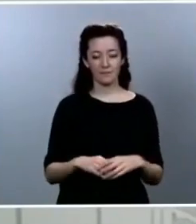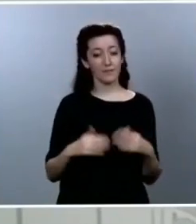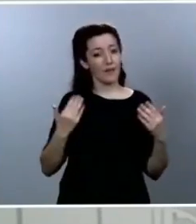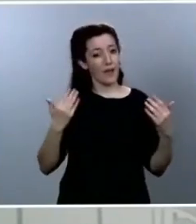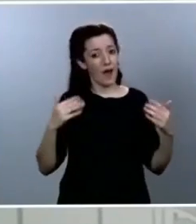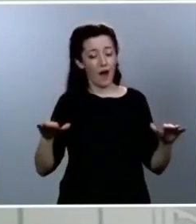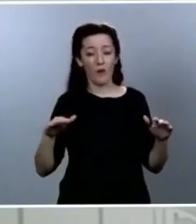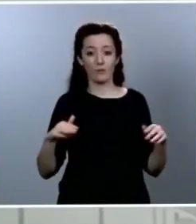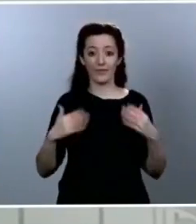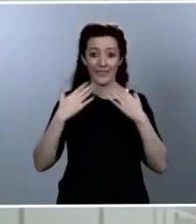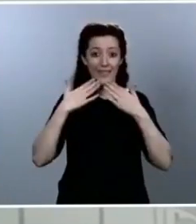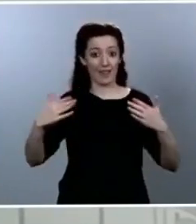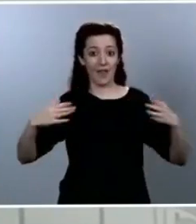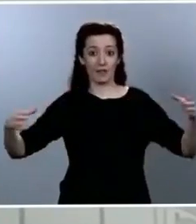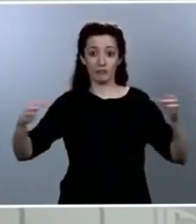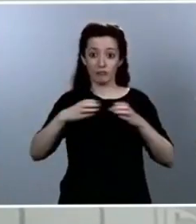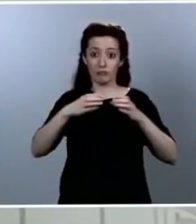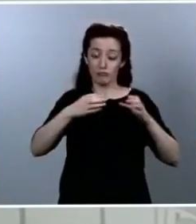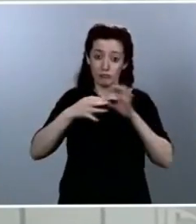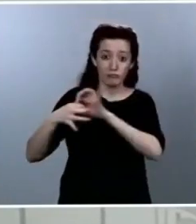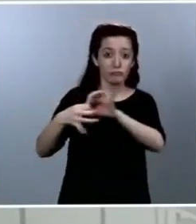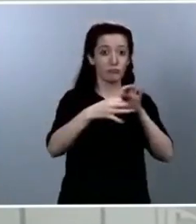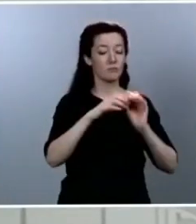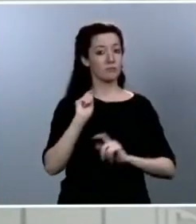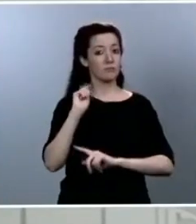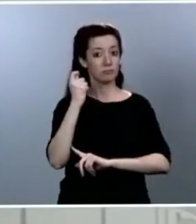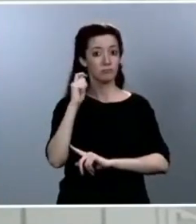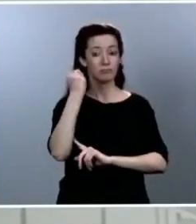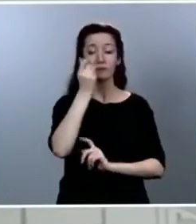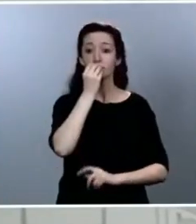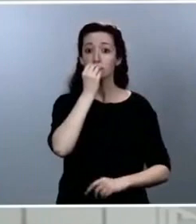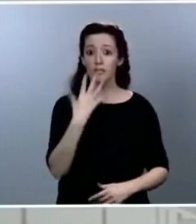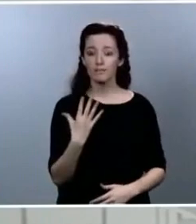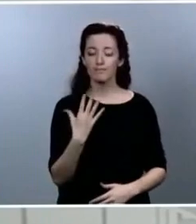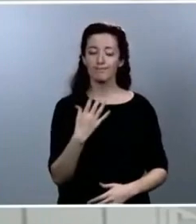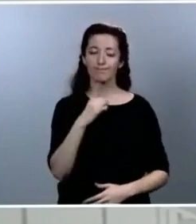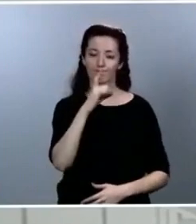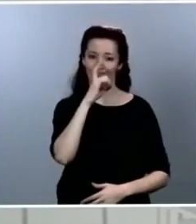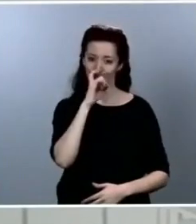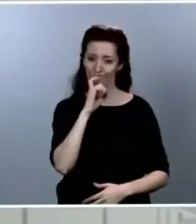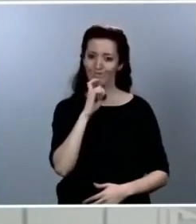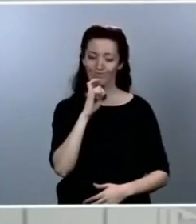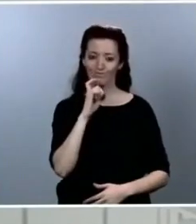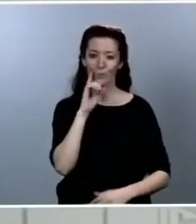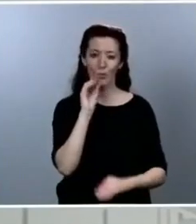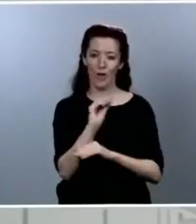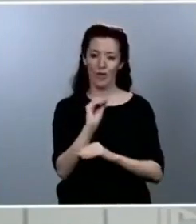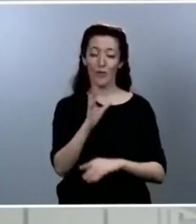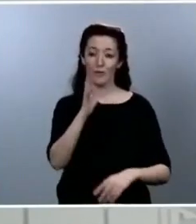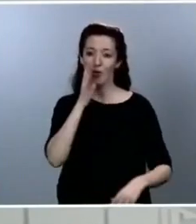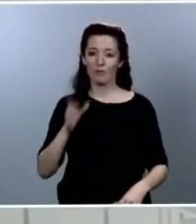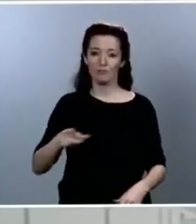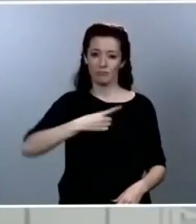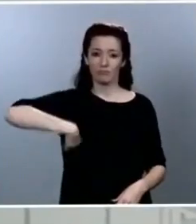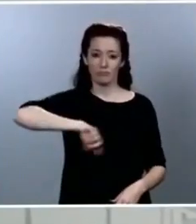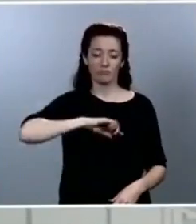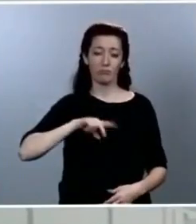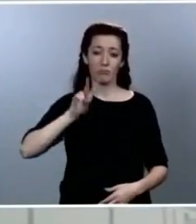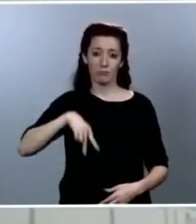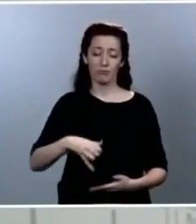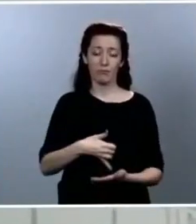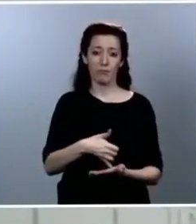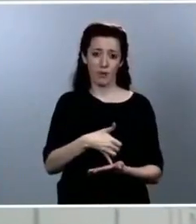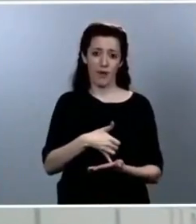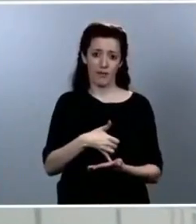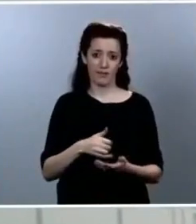he de recordar que somos aún vulnerables y por eso les anuncio que esa máxima de prudencia como regla general